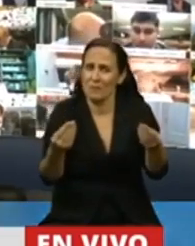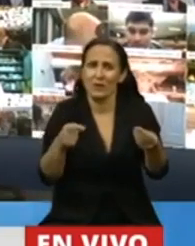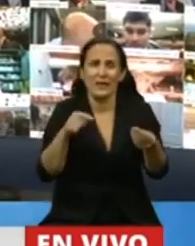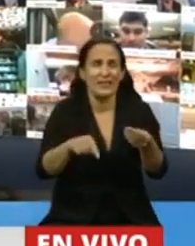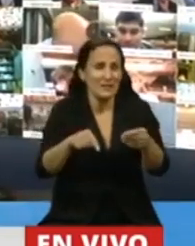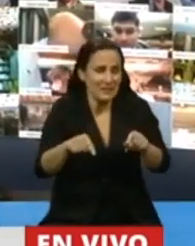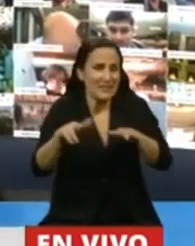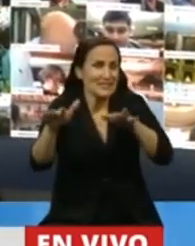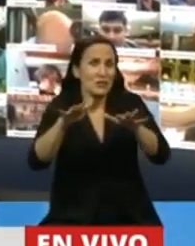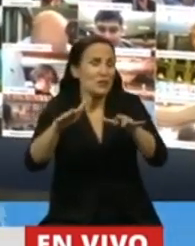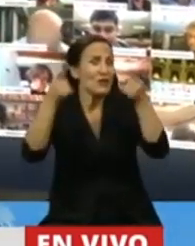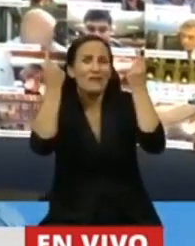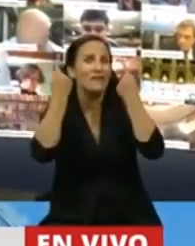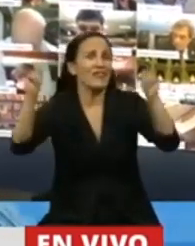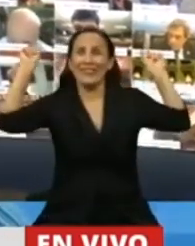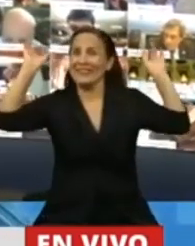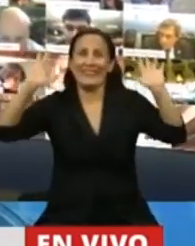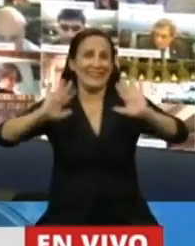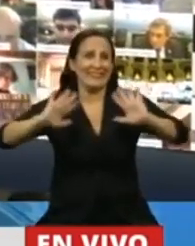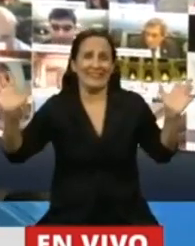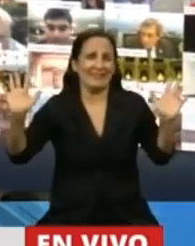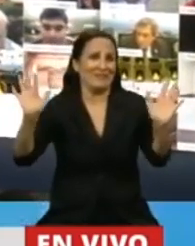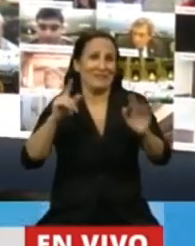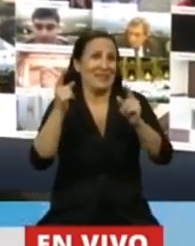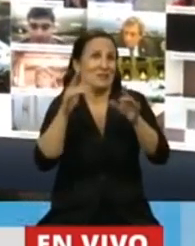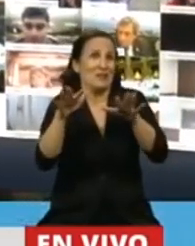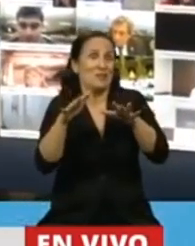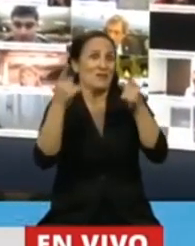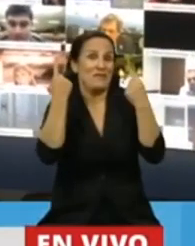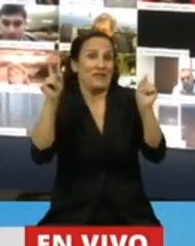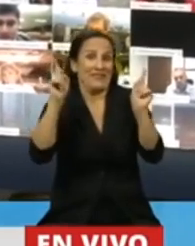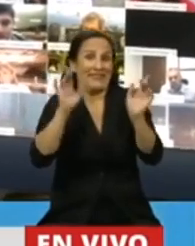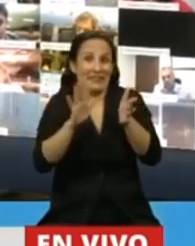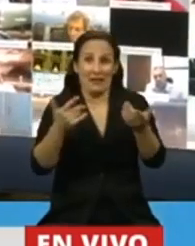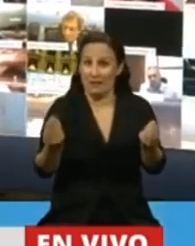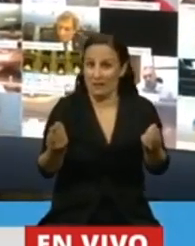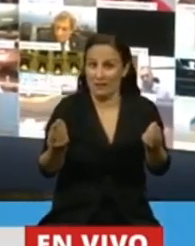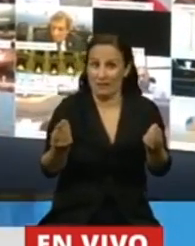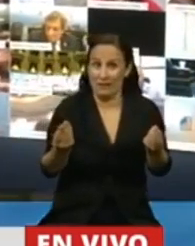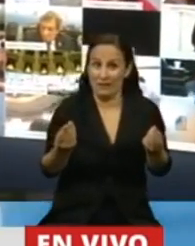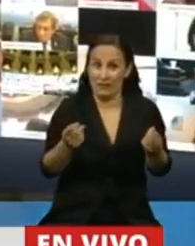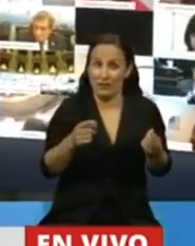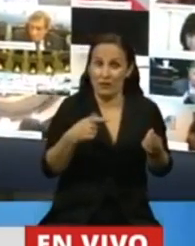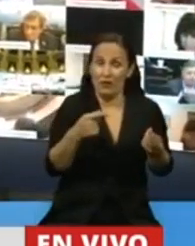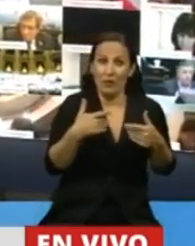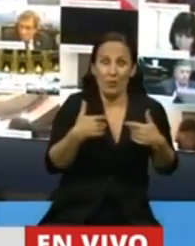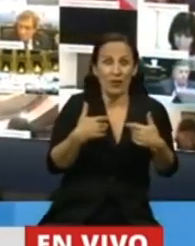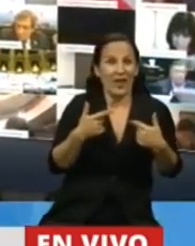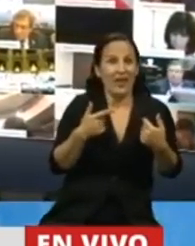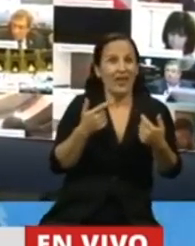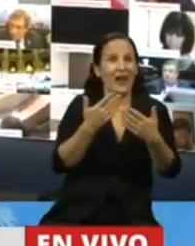excepción. ¿Qué es un estado de excepción? El que nosotros damos al Estado, nuestra libertad,